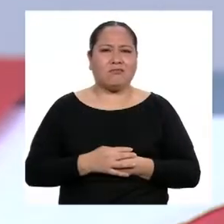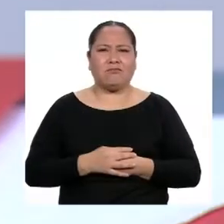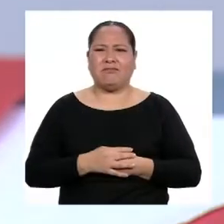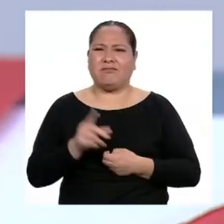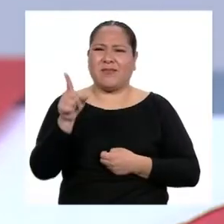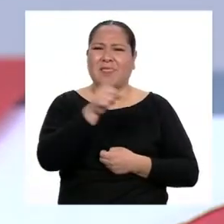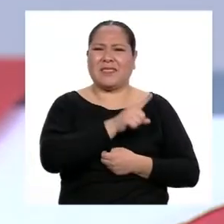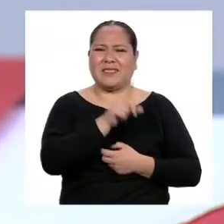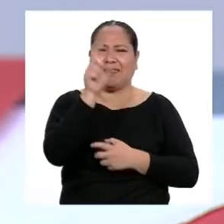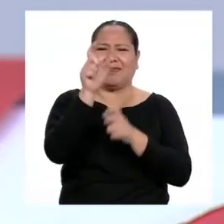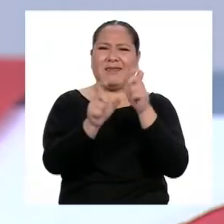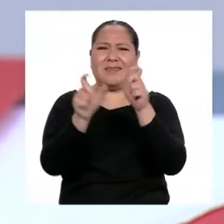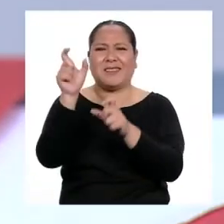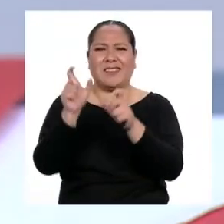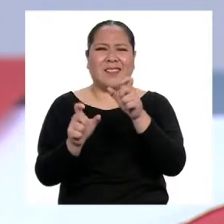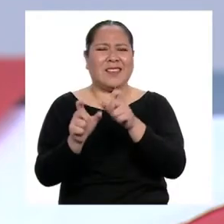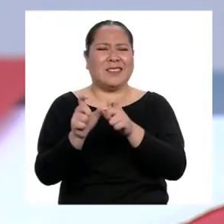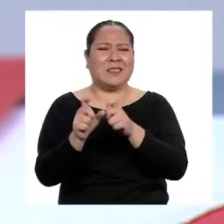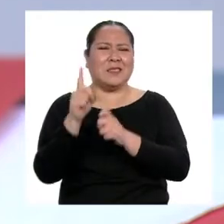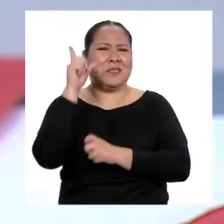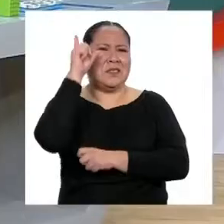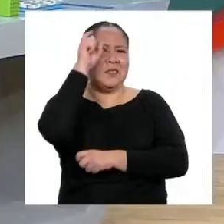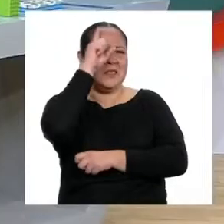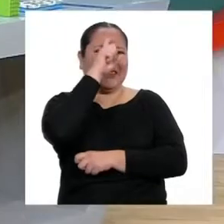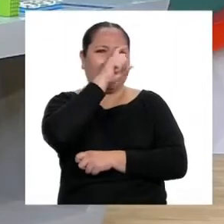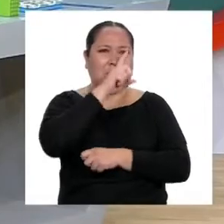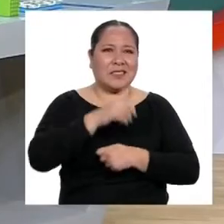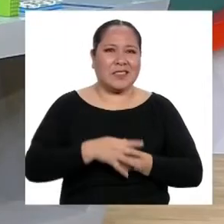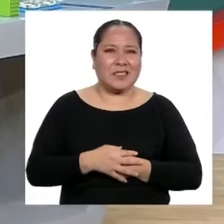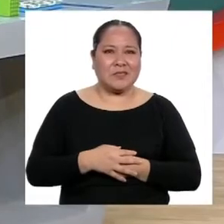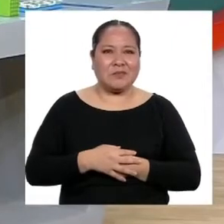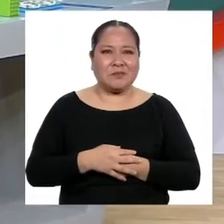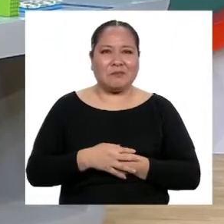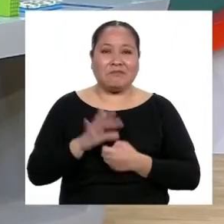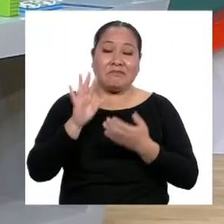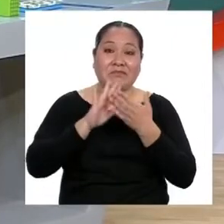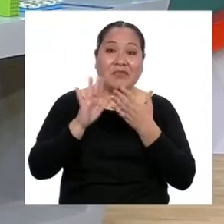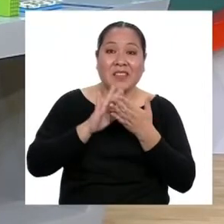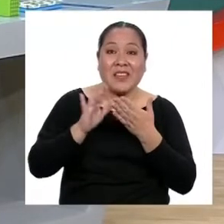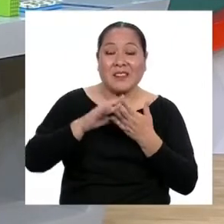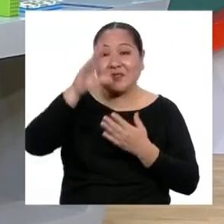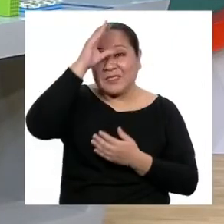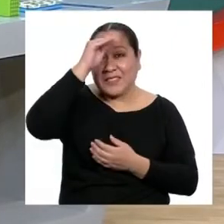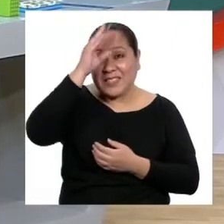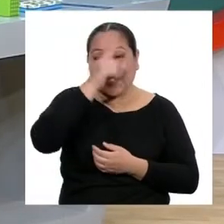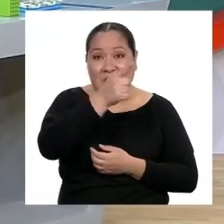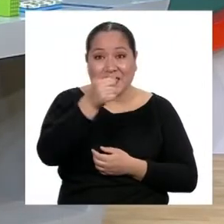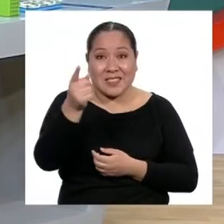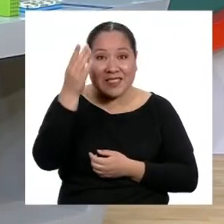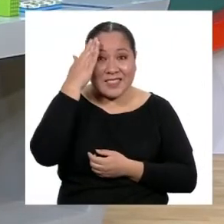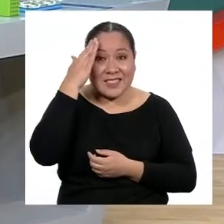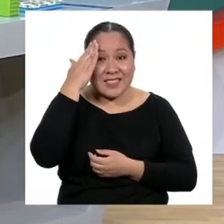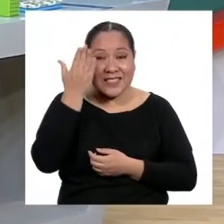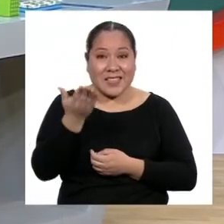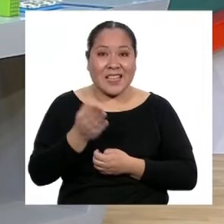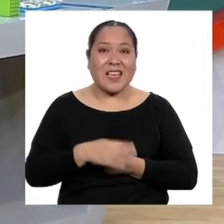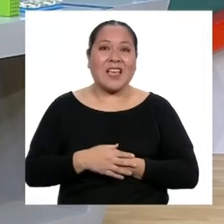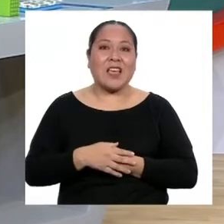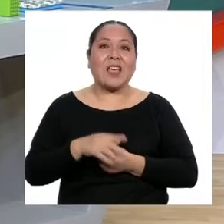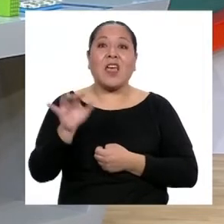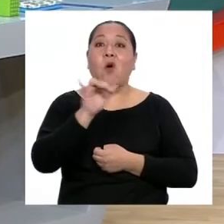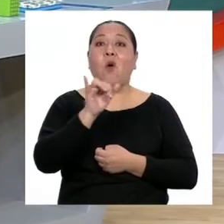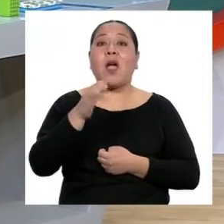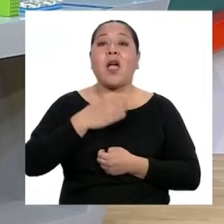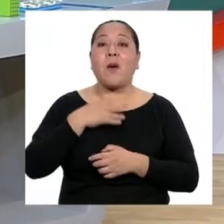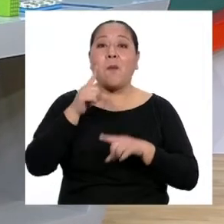Ustedes, los seres humanos, son tan complejos. Disculpen, chicas y chicos. Yo sé que ustedes, al igual que mi prima